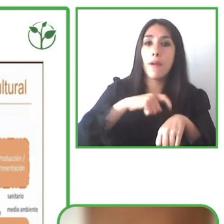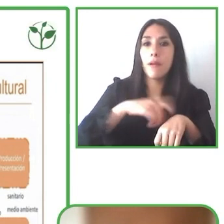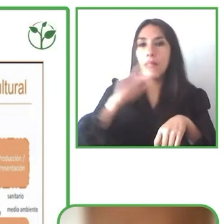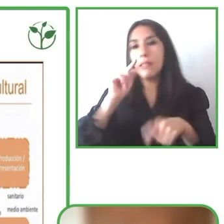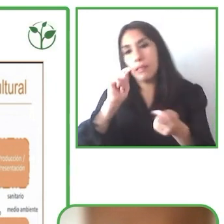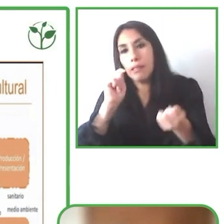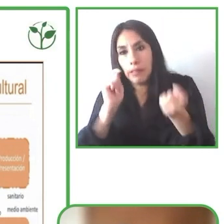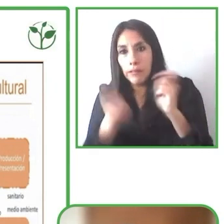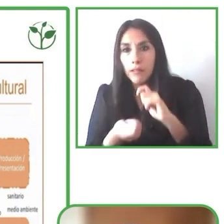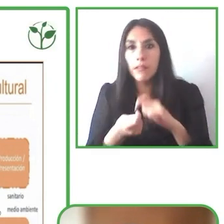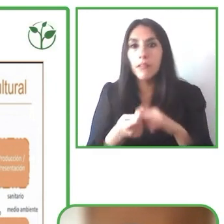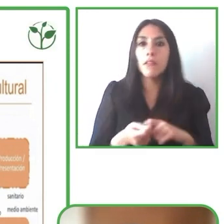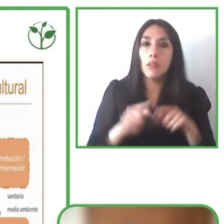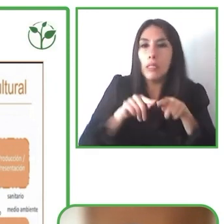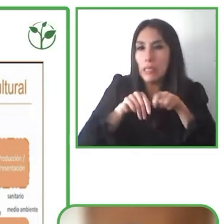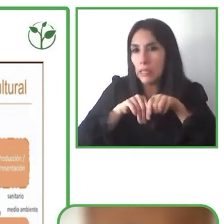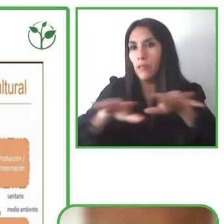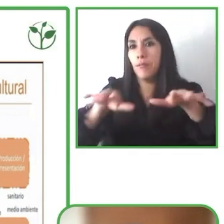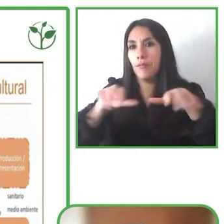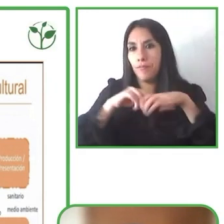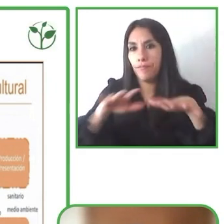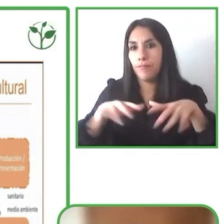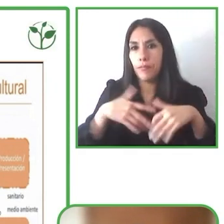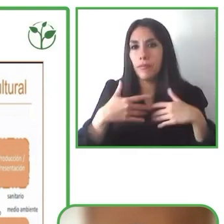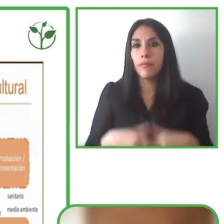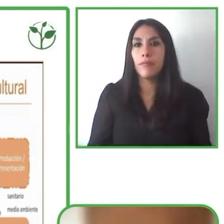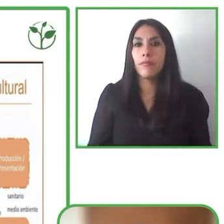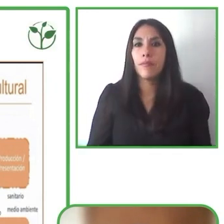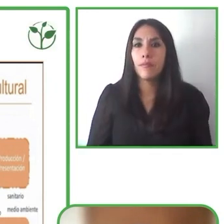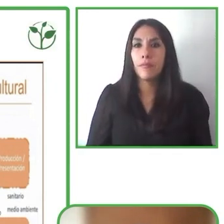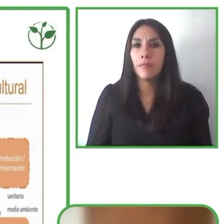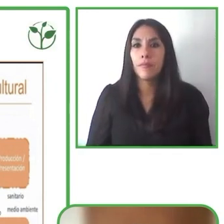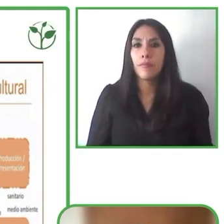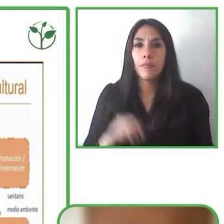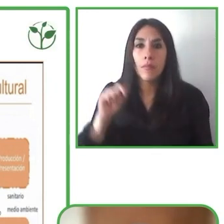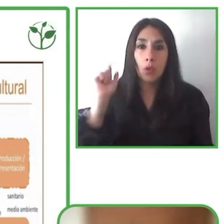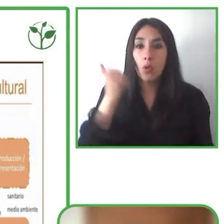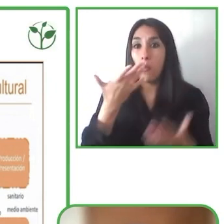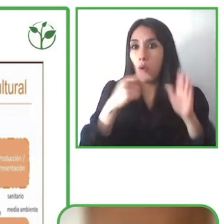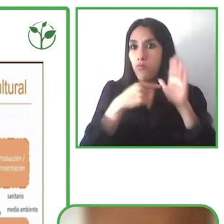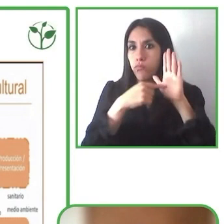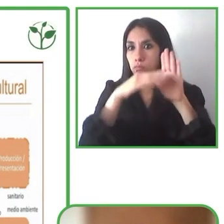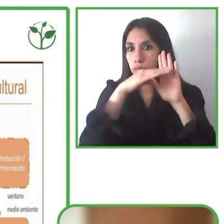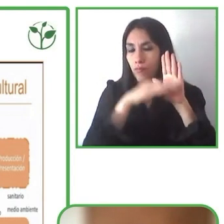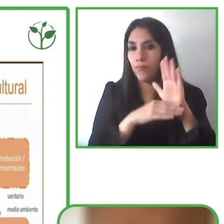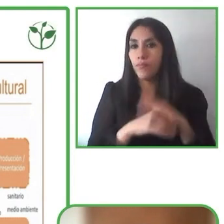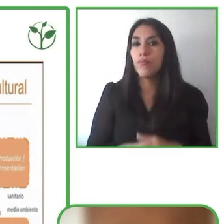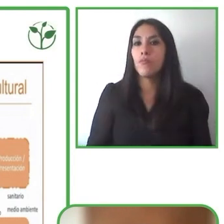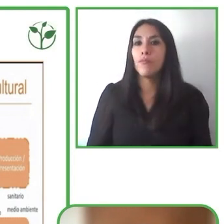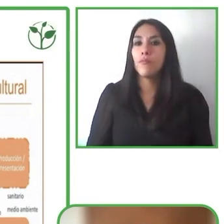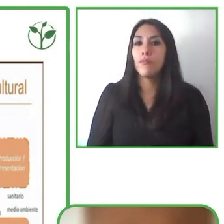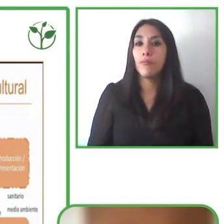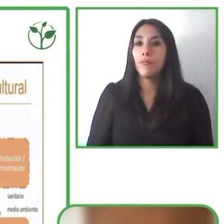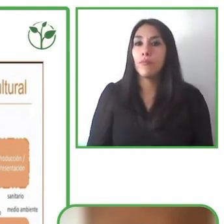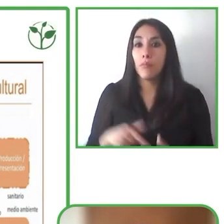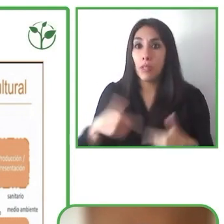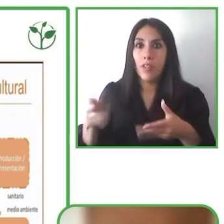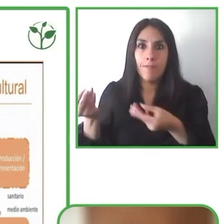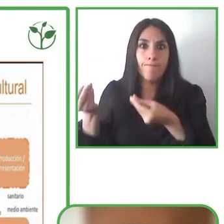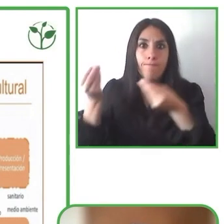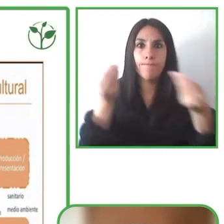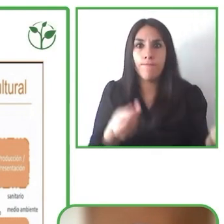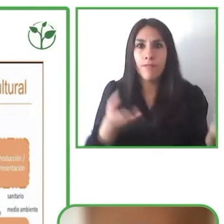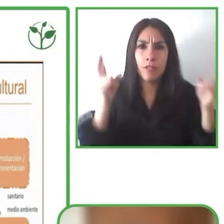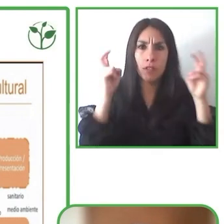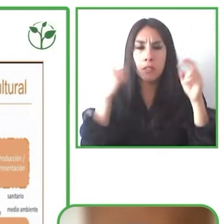tuvo que llevar toda su programación física y presencial al ámbito digital y por lo tanto el